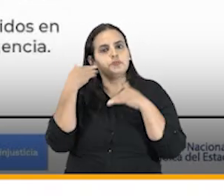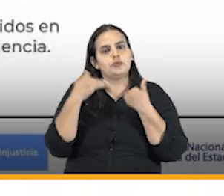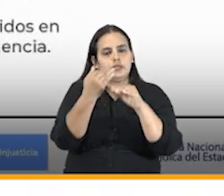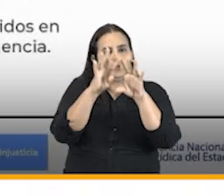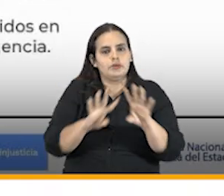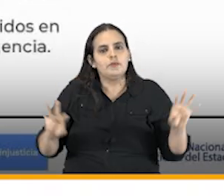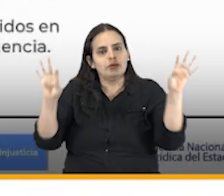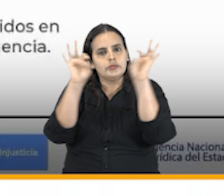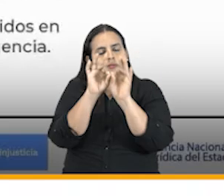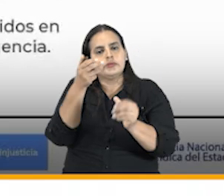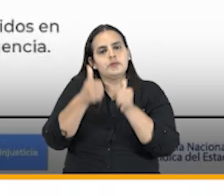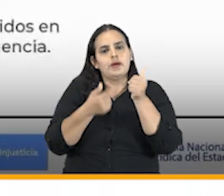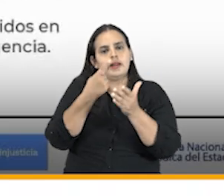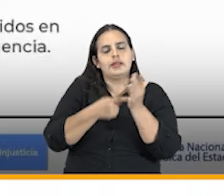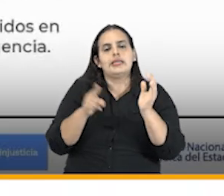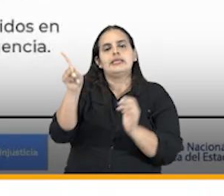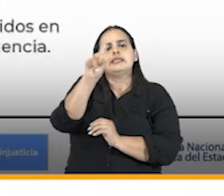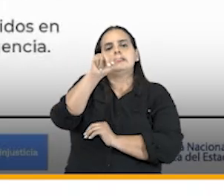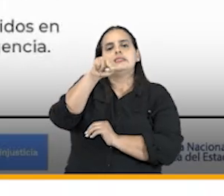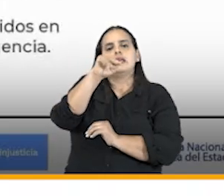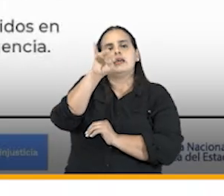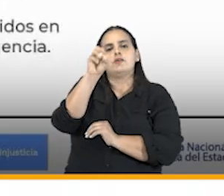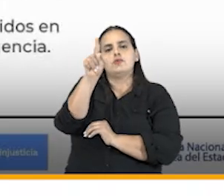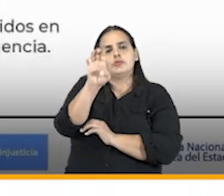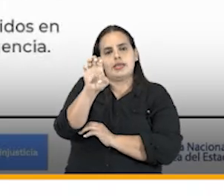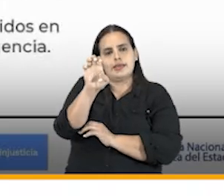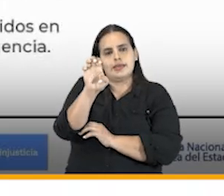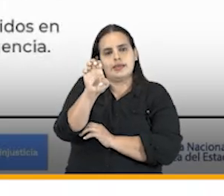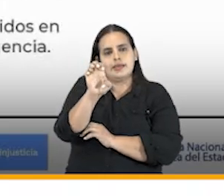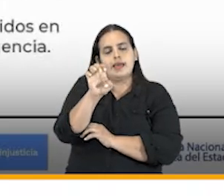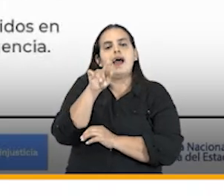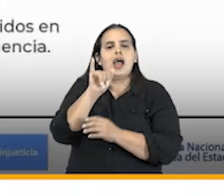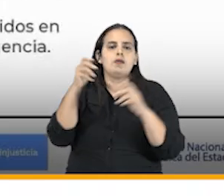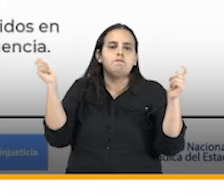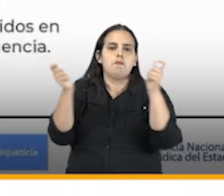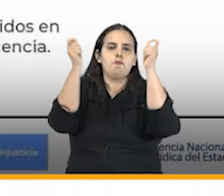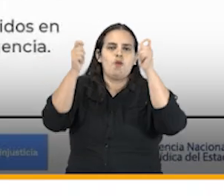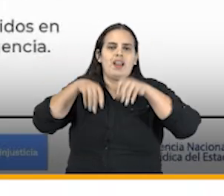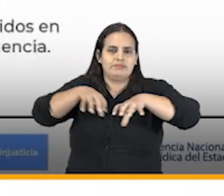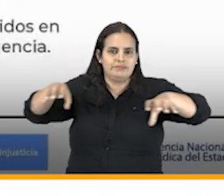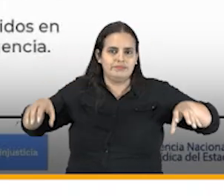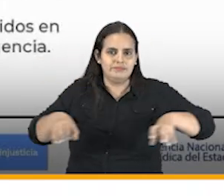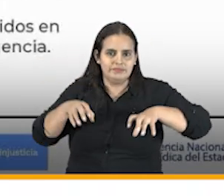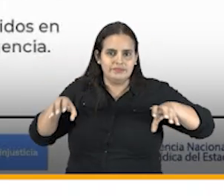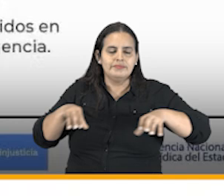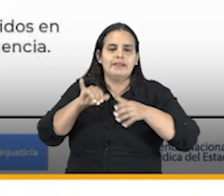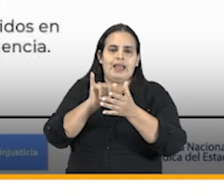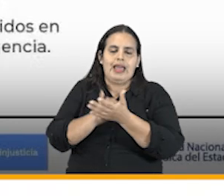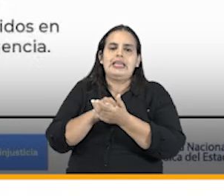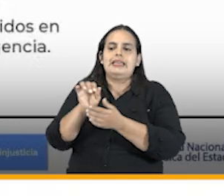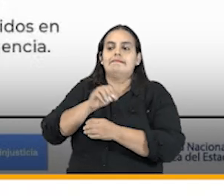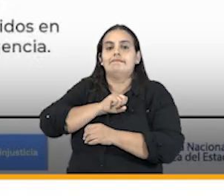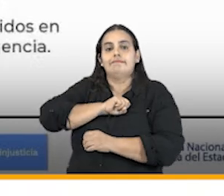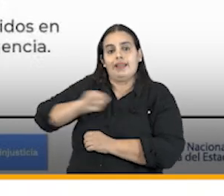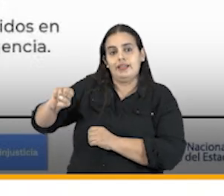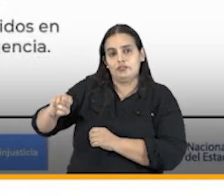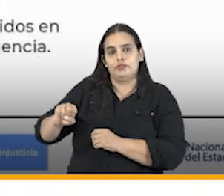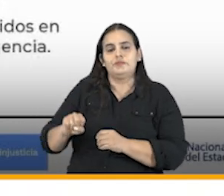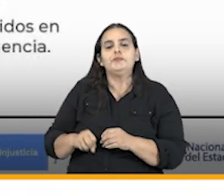importantísimos relacionados con el Galeón San José una acción popular y una acción de nulidad al extracimiento del derecho